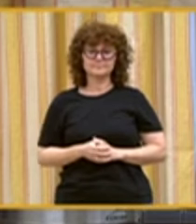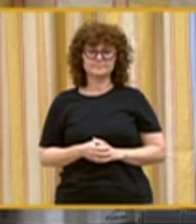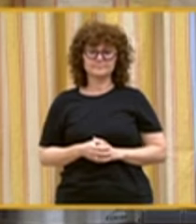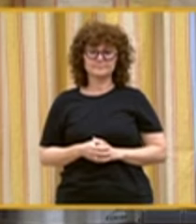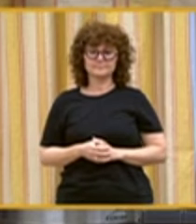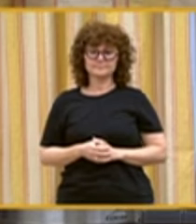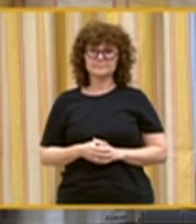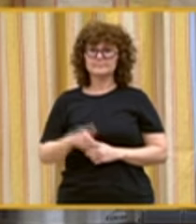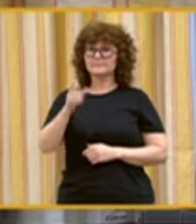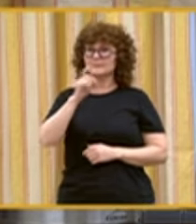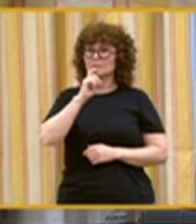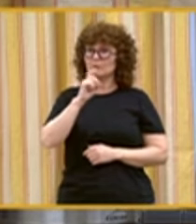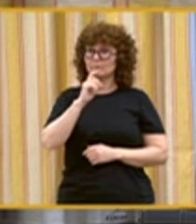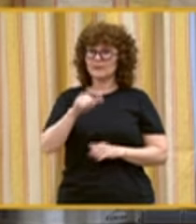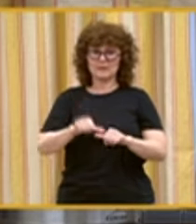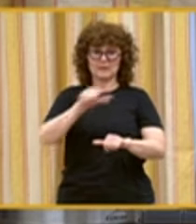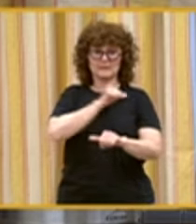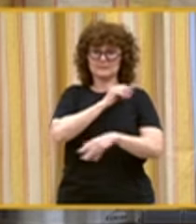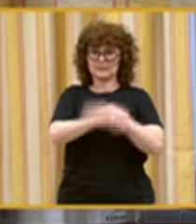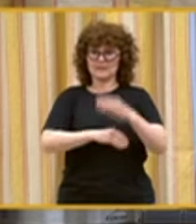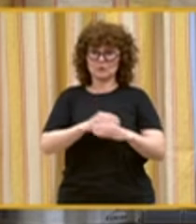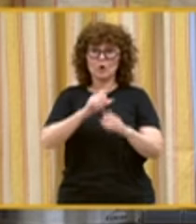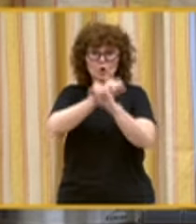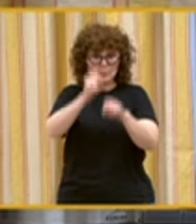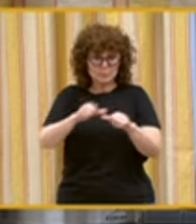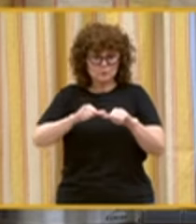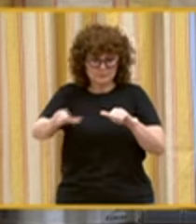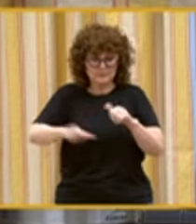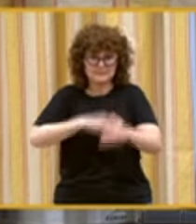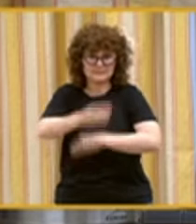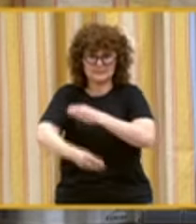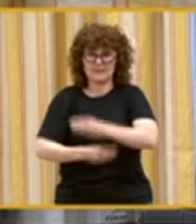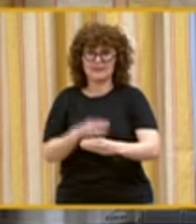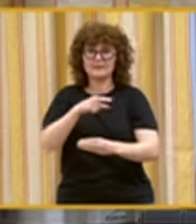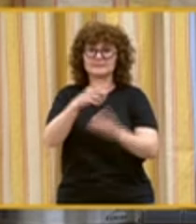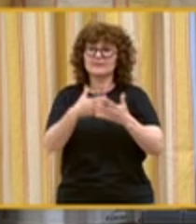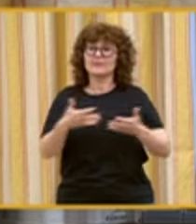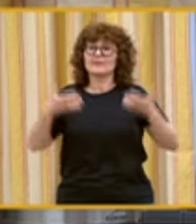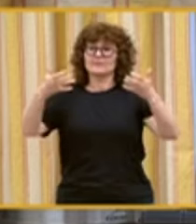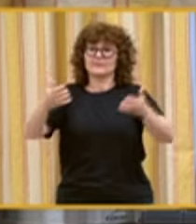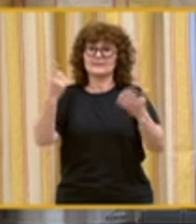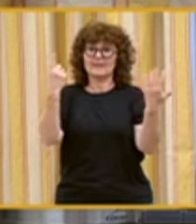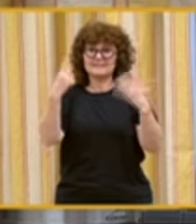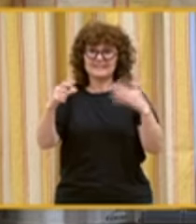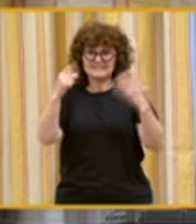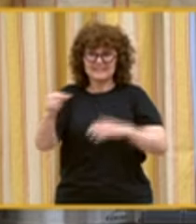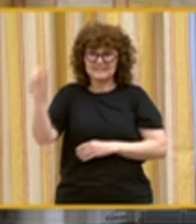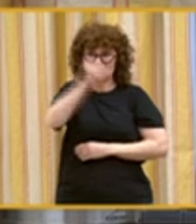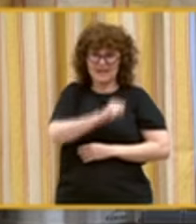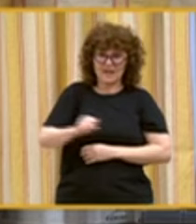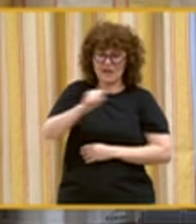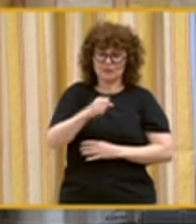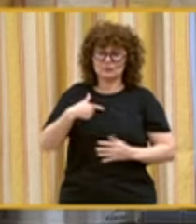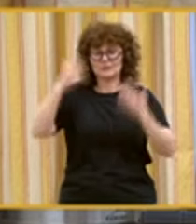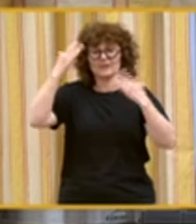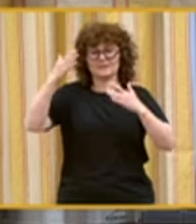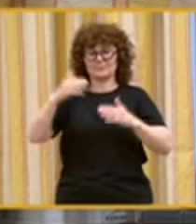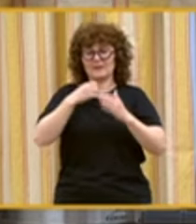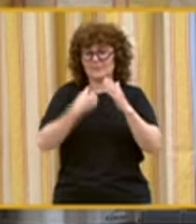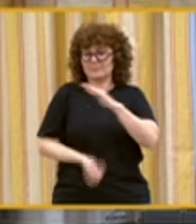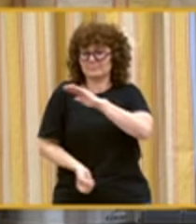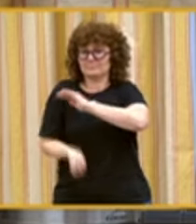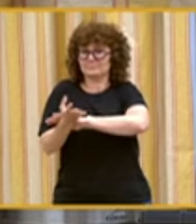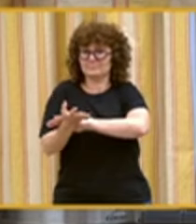Lo difícil está hecho, lo imposible se hará. Esta es la frase que hace 60 años inspiraba a los fundadores de nuestra